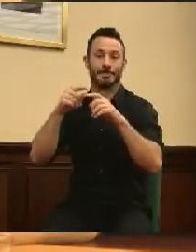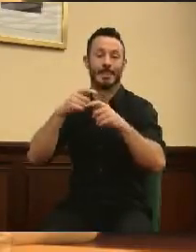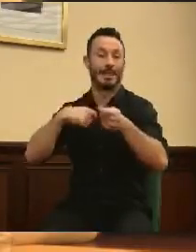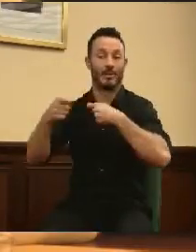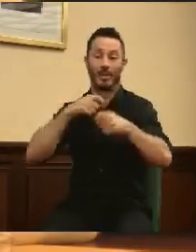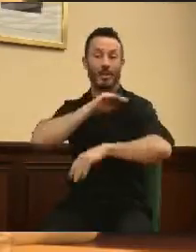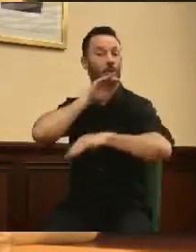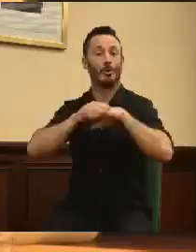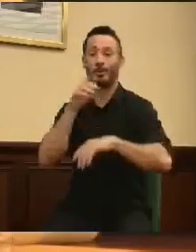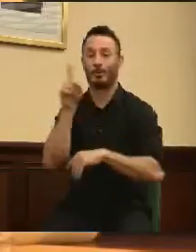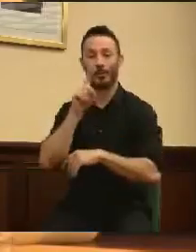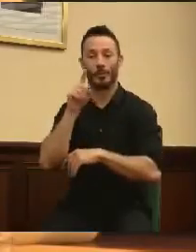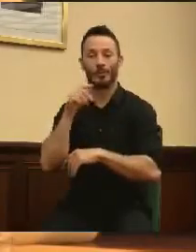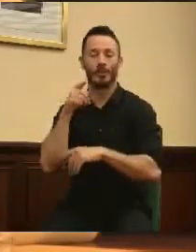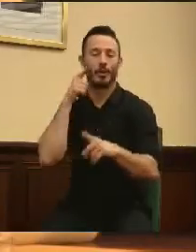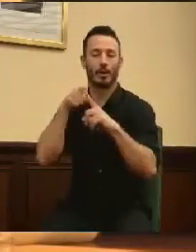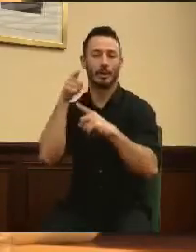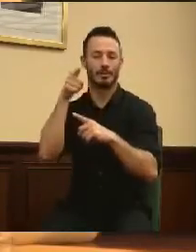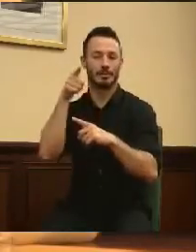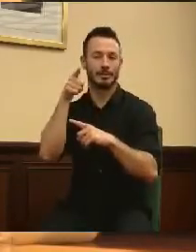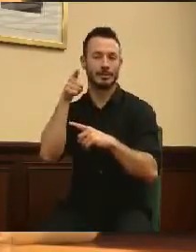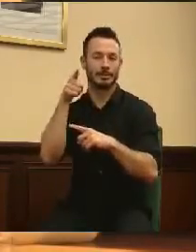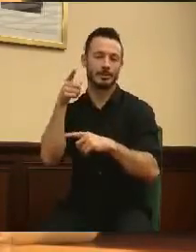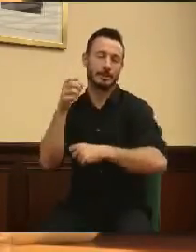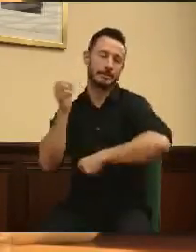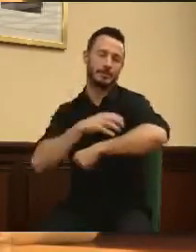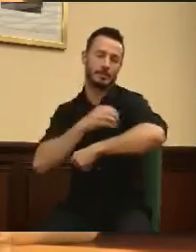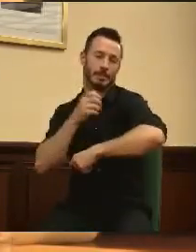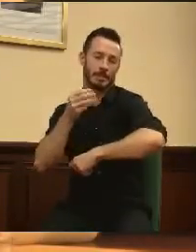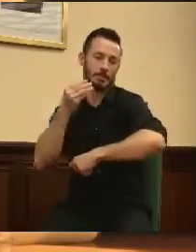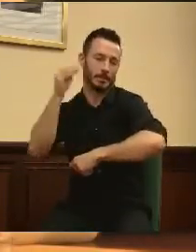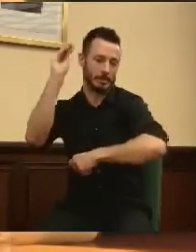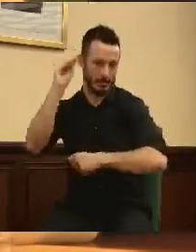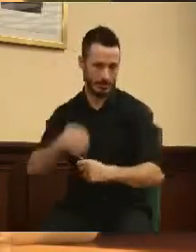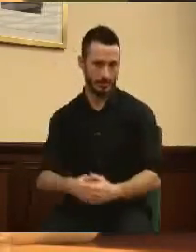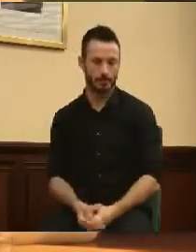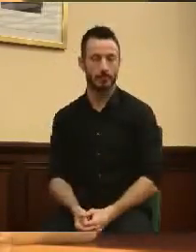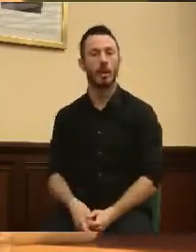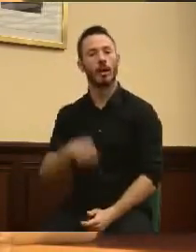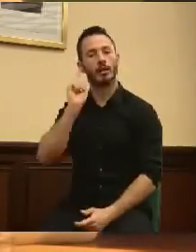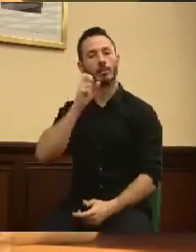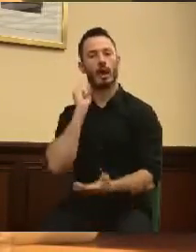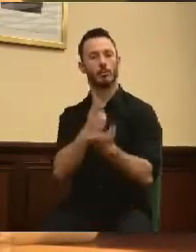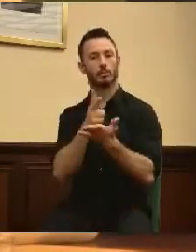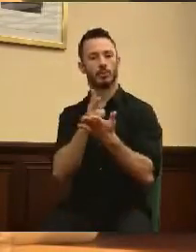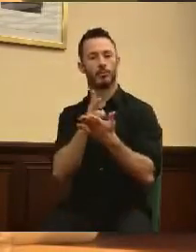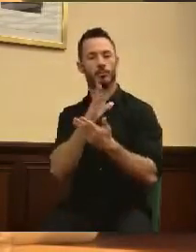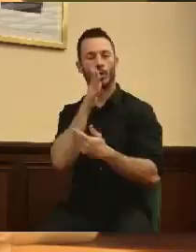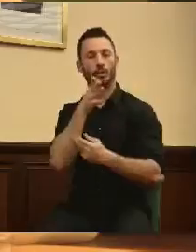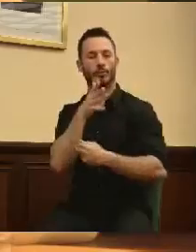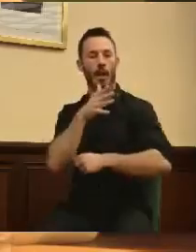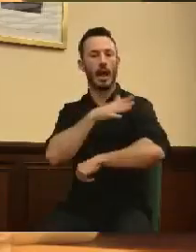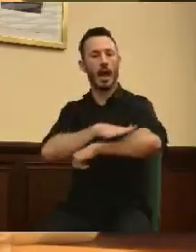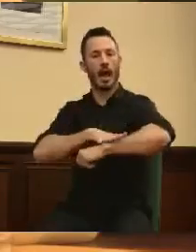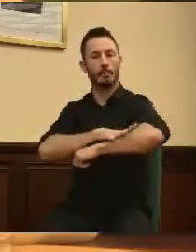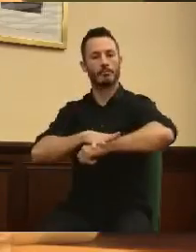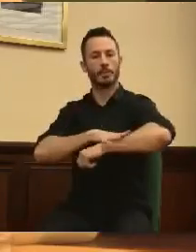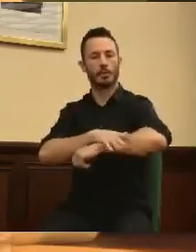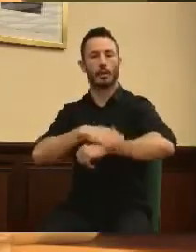aumentar sus márgenes de beneficio. Apostar también por una administración moderna,